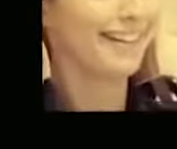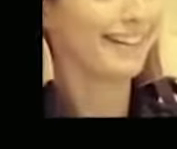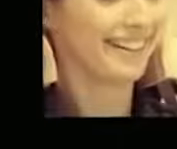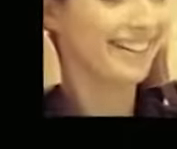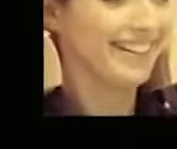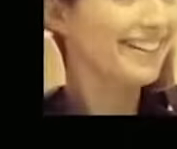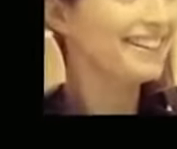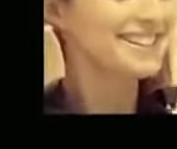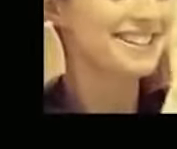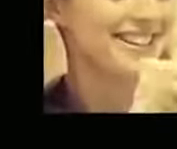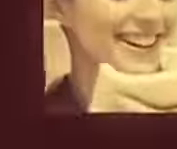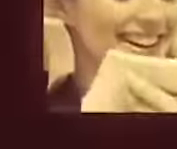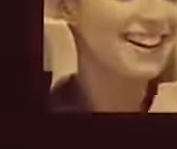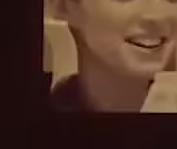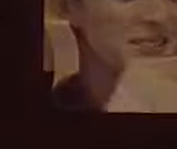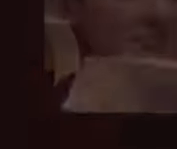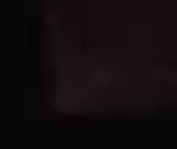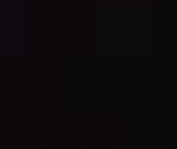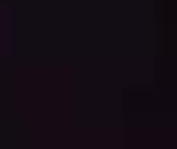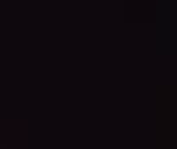proyecto de vida a menudo nos impresiona